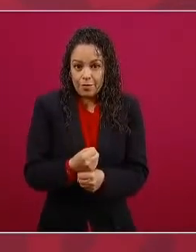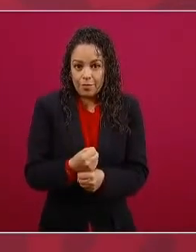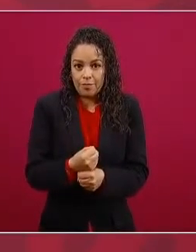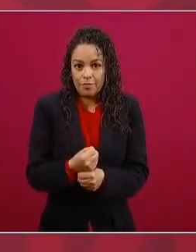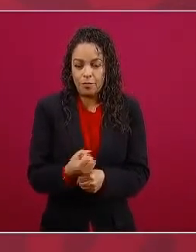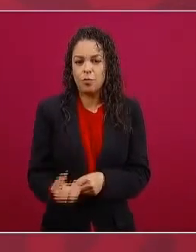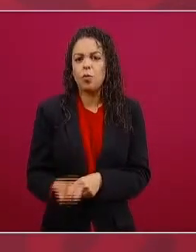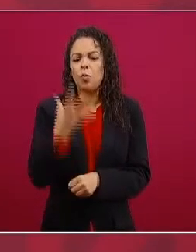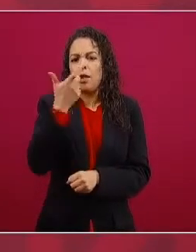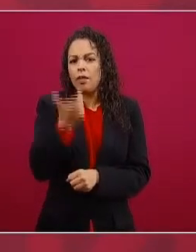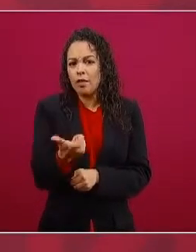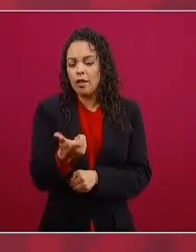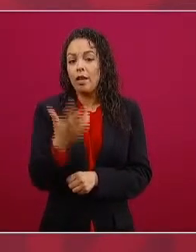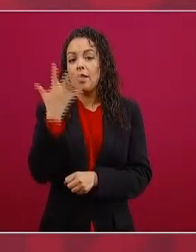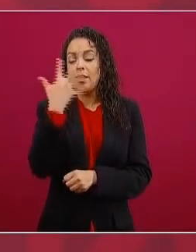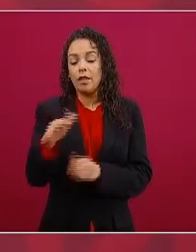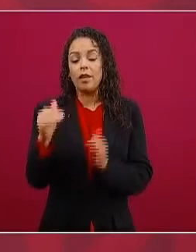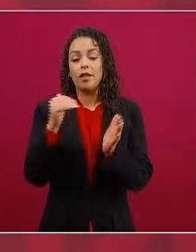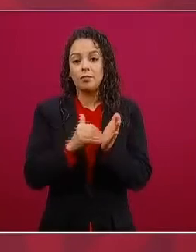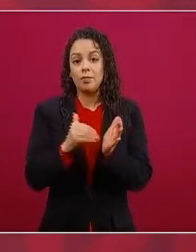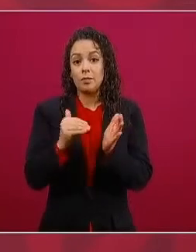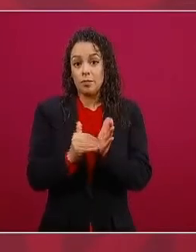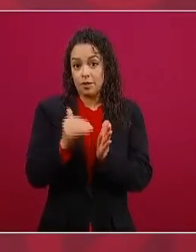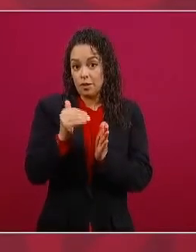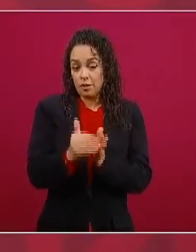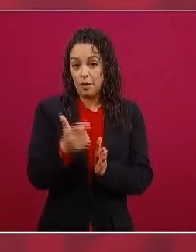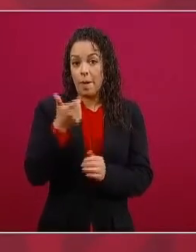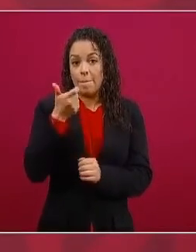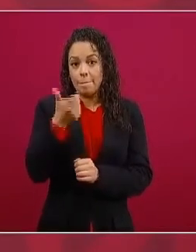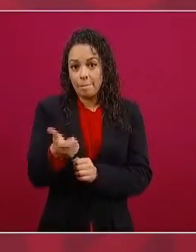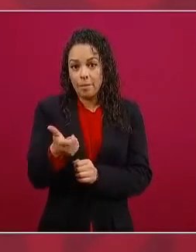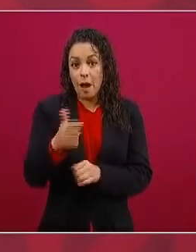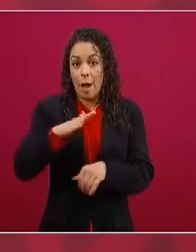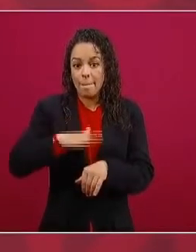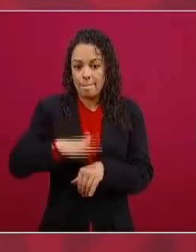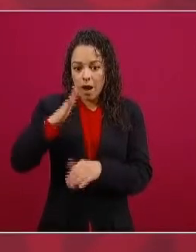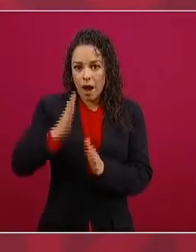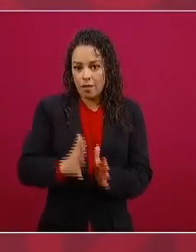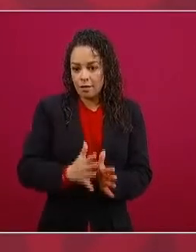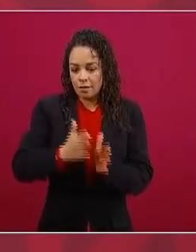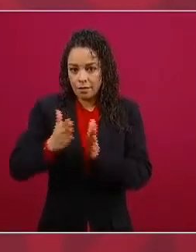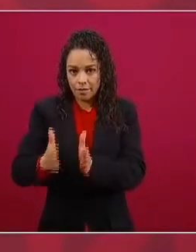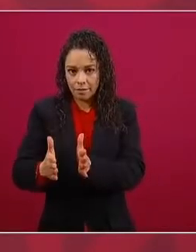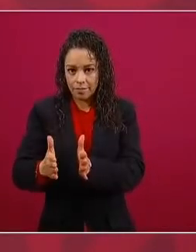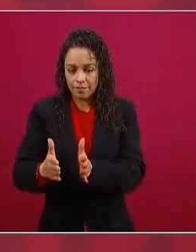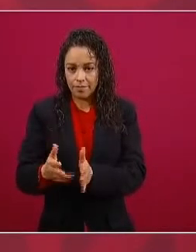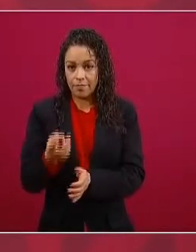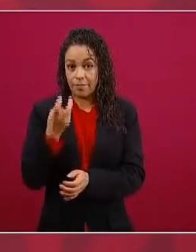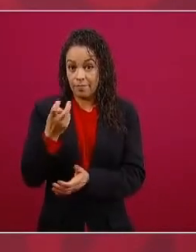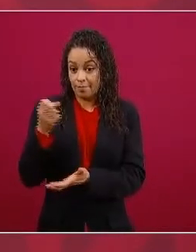mil millones de pesos adicionales y esto nos va a permitir